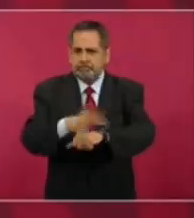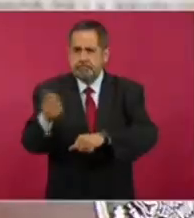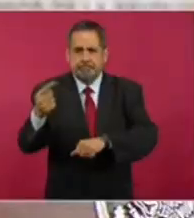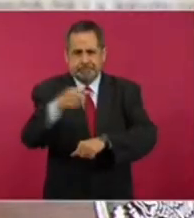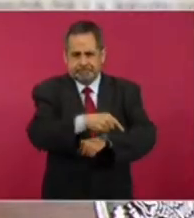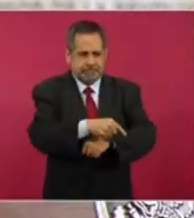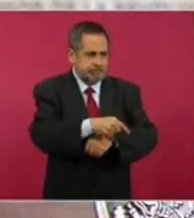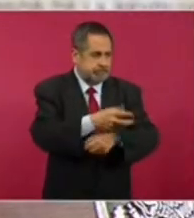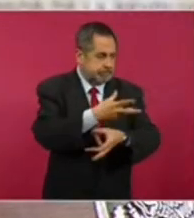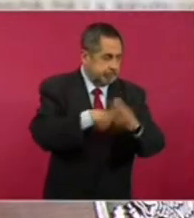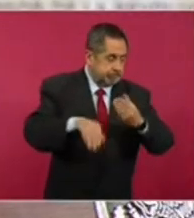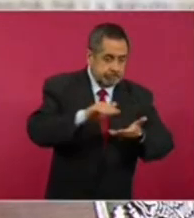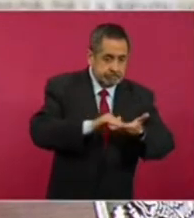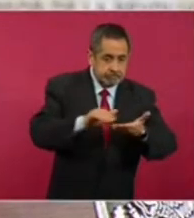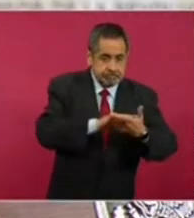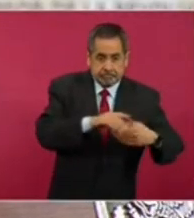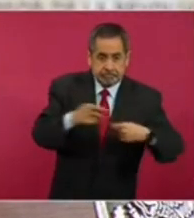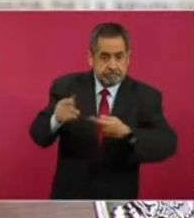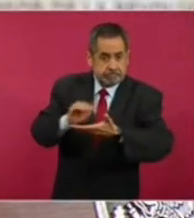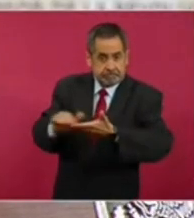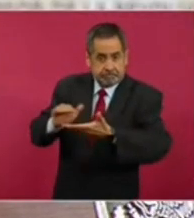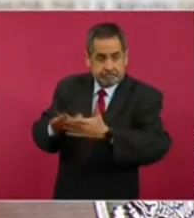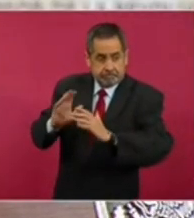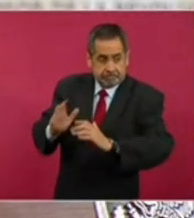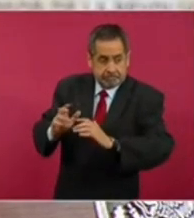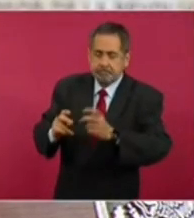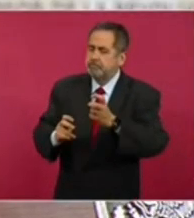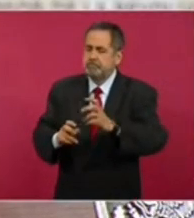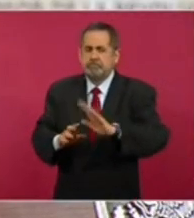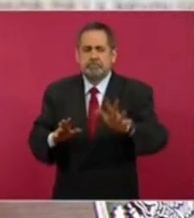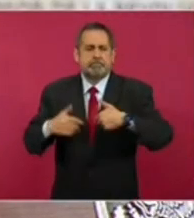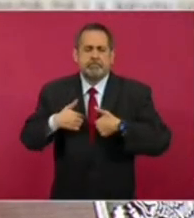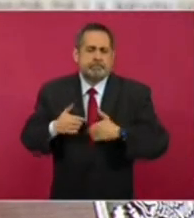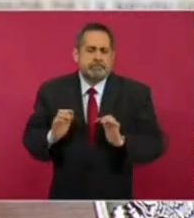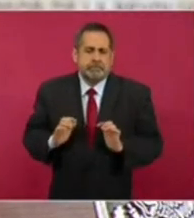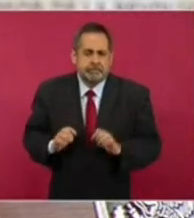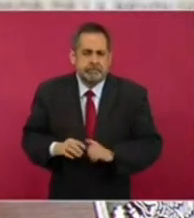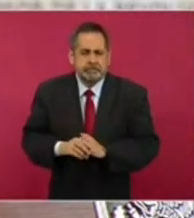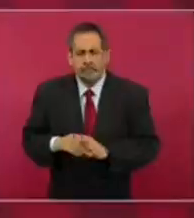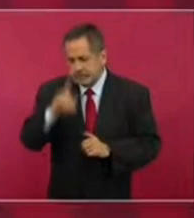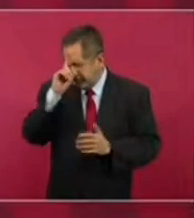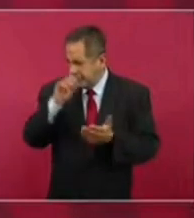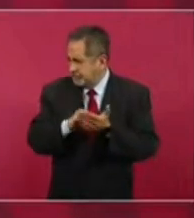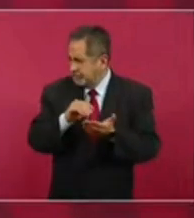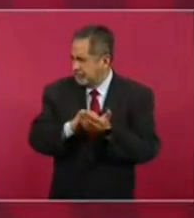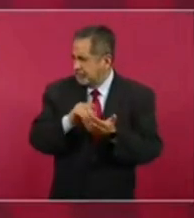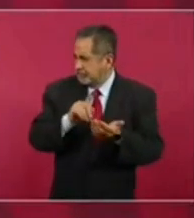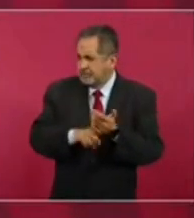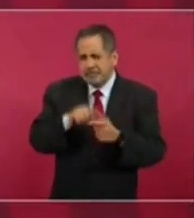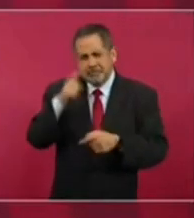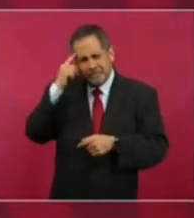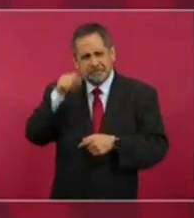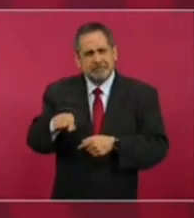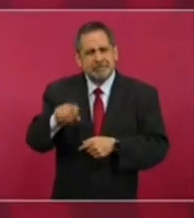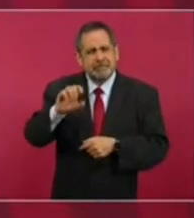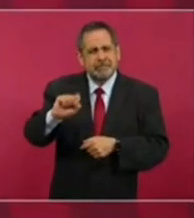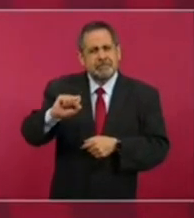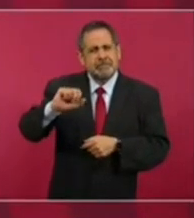daño, creo que todavía hay hasta en Hacienda